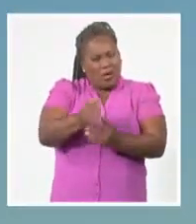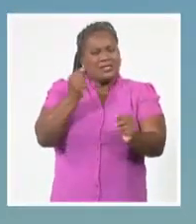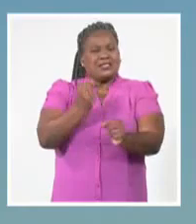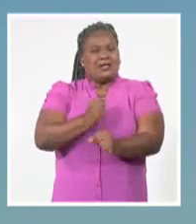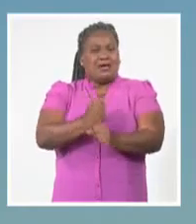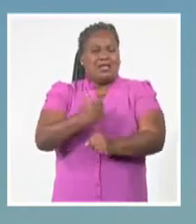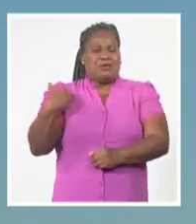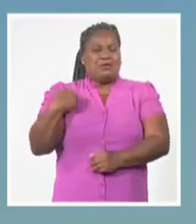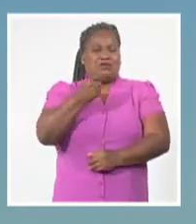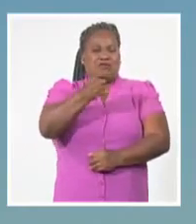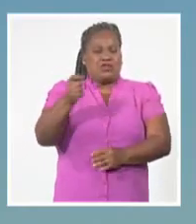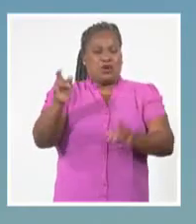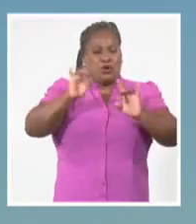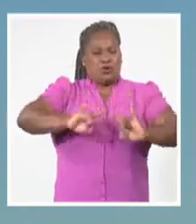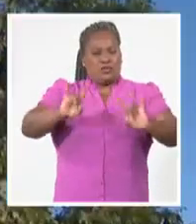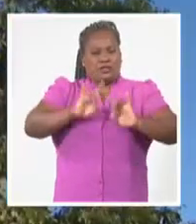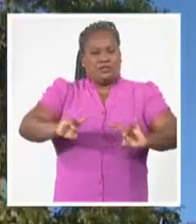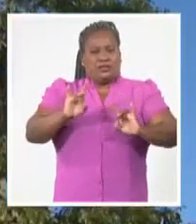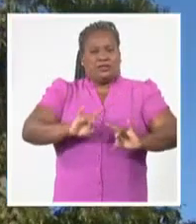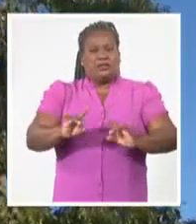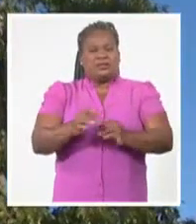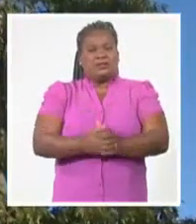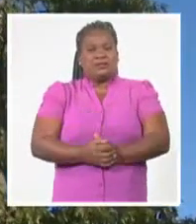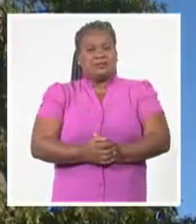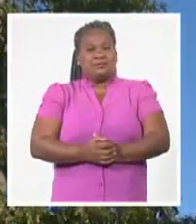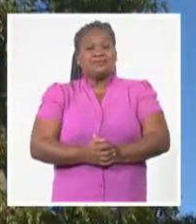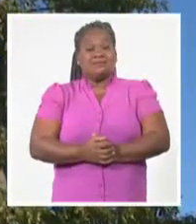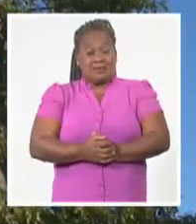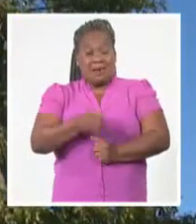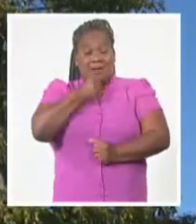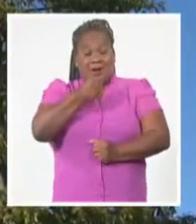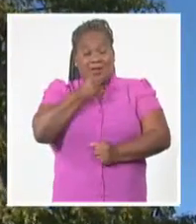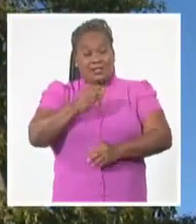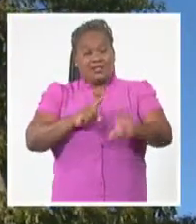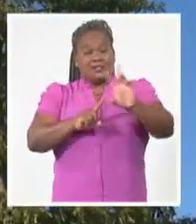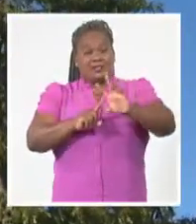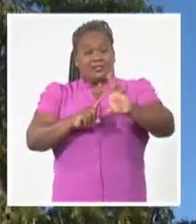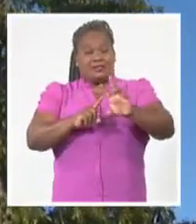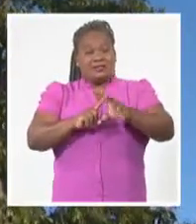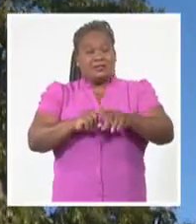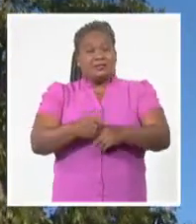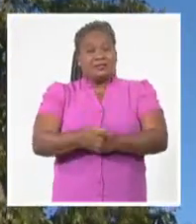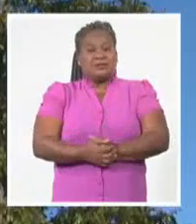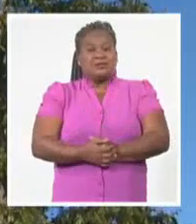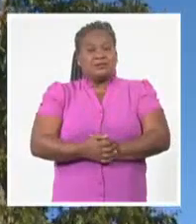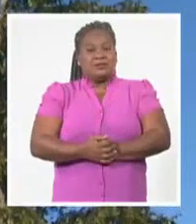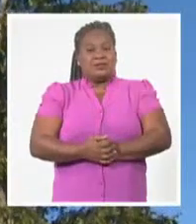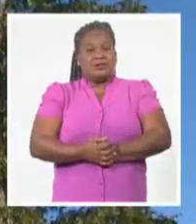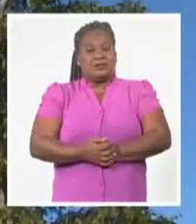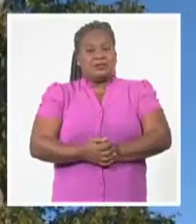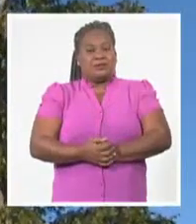profesora universitaria. Miguel Ángel Rivalta, Sistema Informativo de la Televisión Cubana.